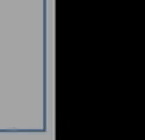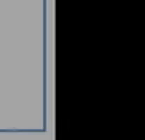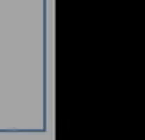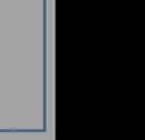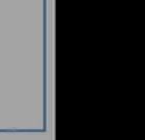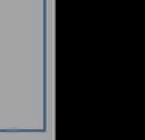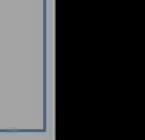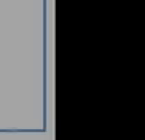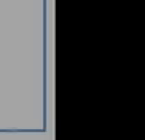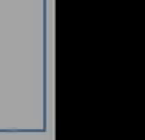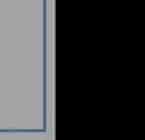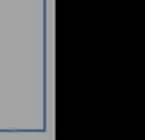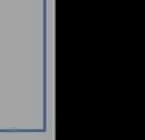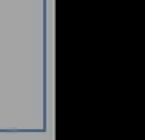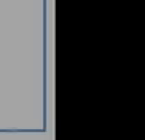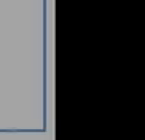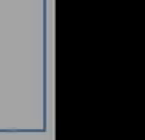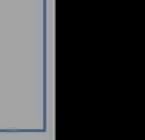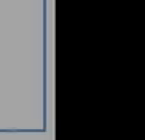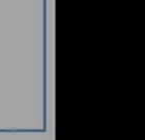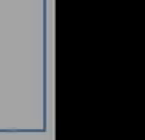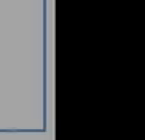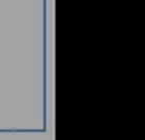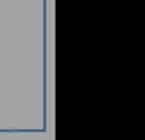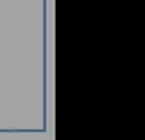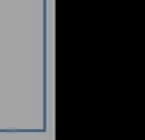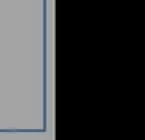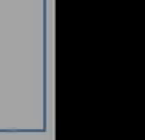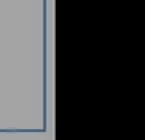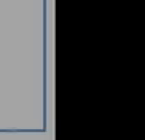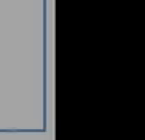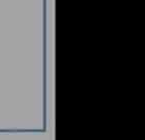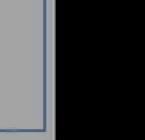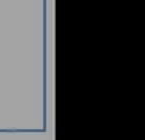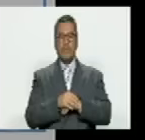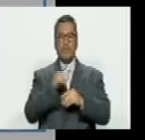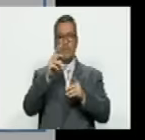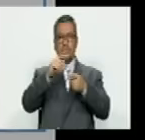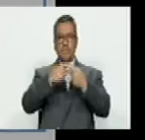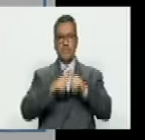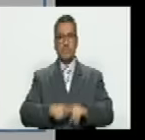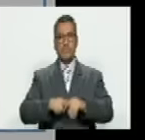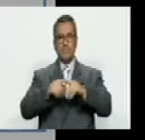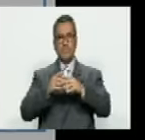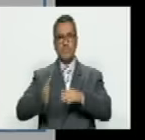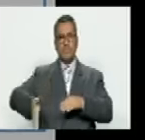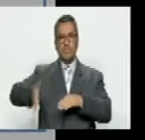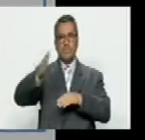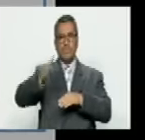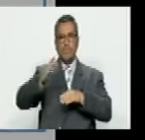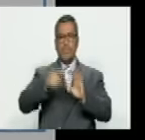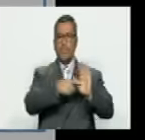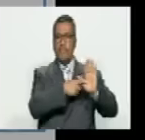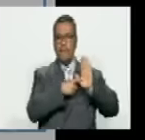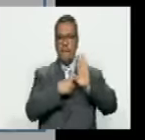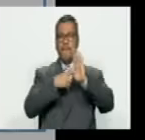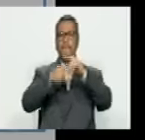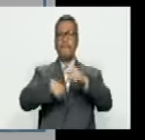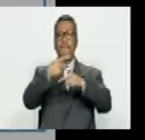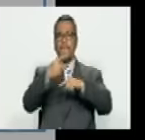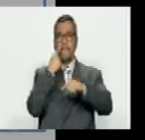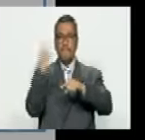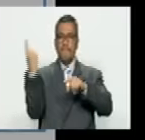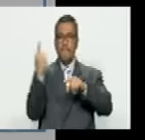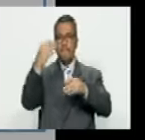fotos de las actas y las van a mandar a estos centros de conteo paralelo y ahora les presento en la siguiente lámina ya